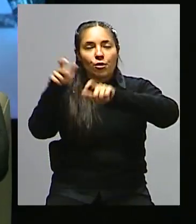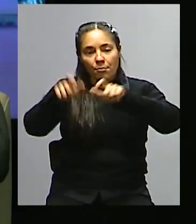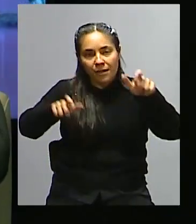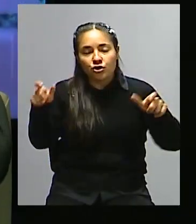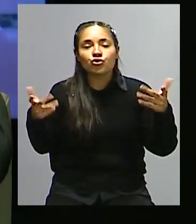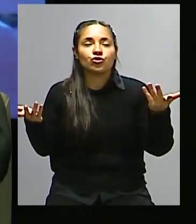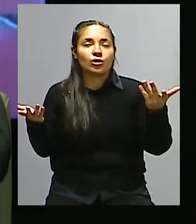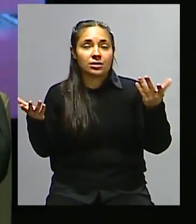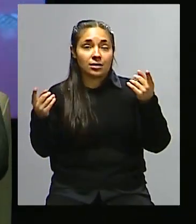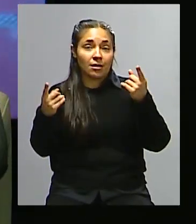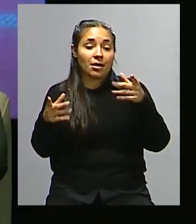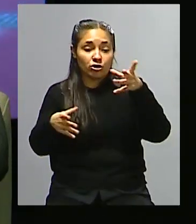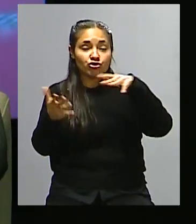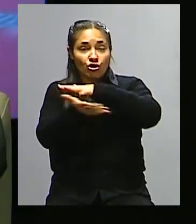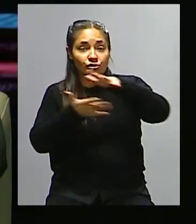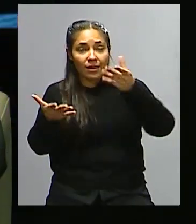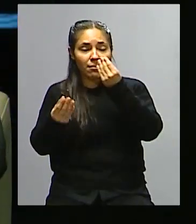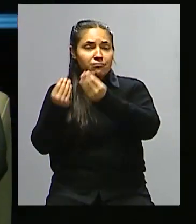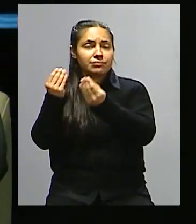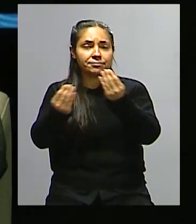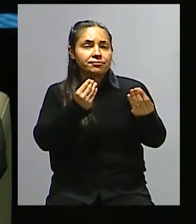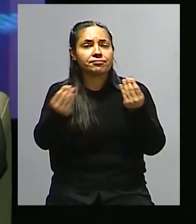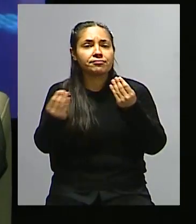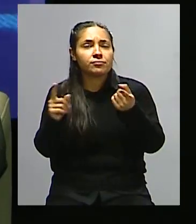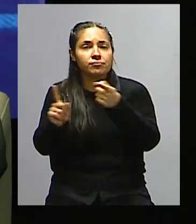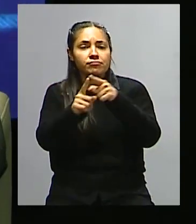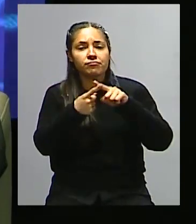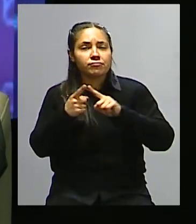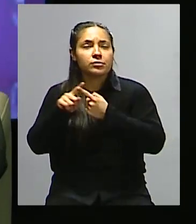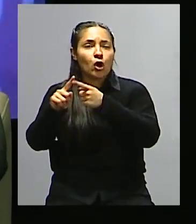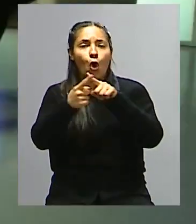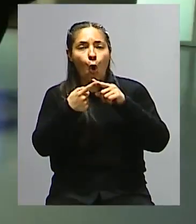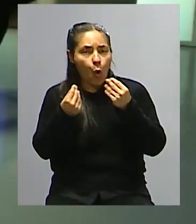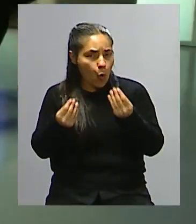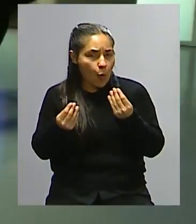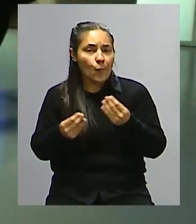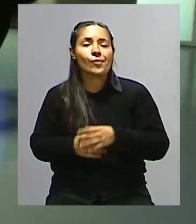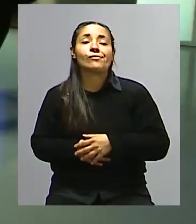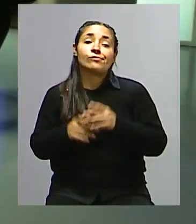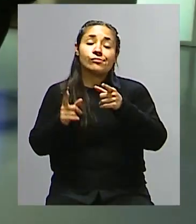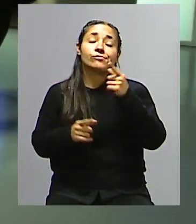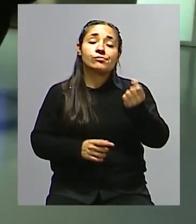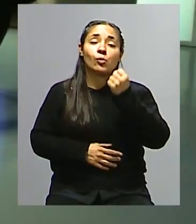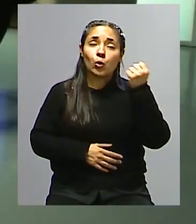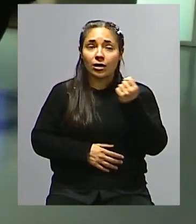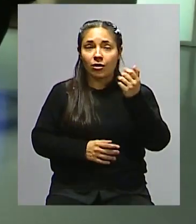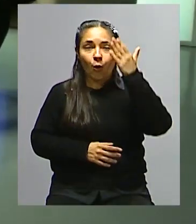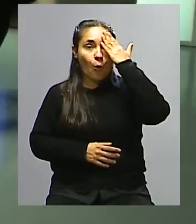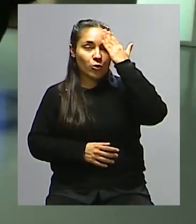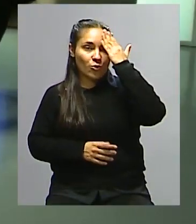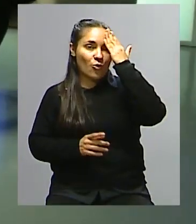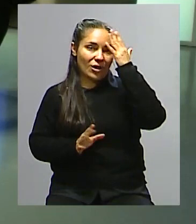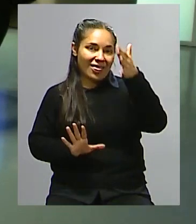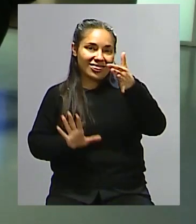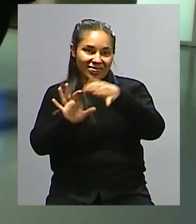como actores dentro de una sociedad y demás. Pero es un tema determinante y muy asociado a las culturas de nuestros pueblos.